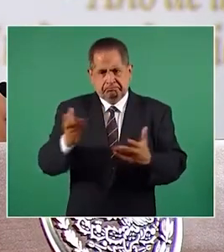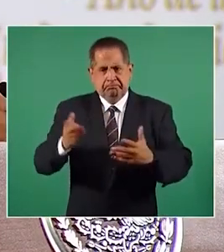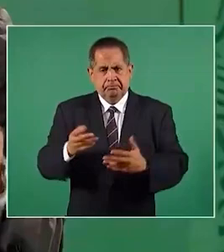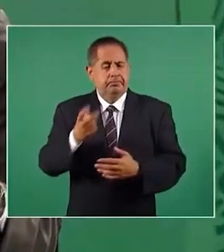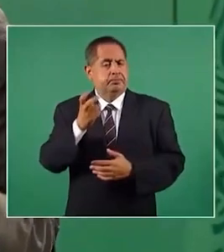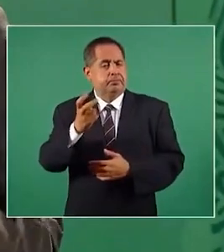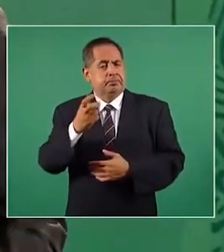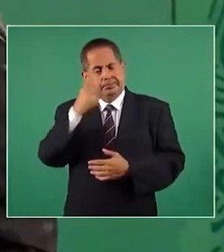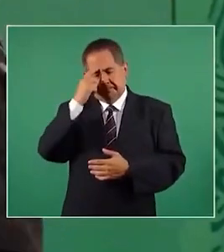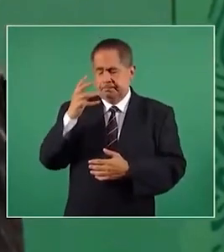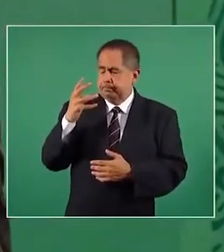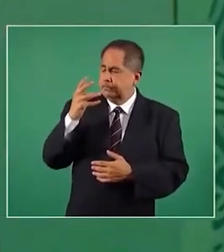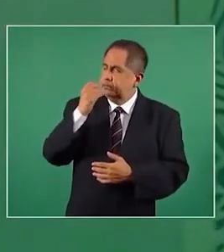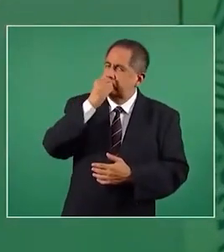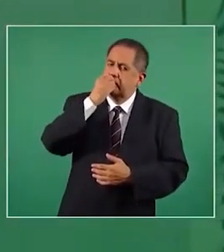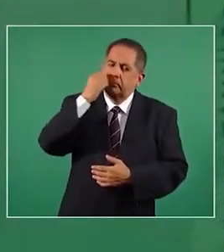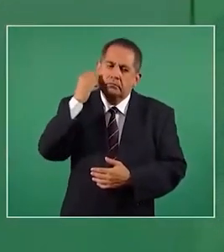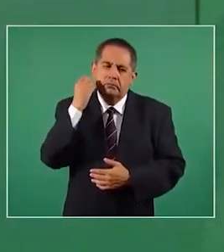de las benditas redes sociales